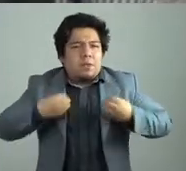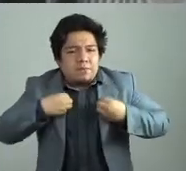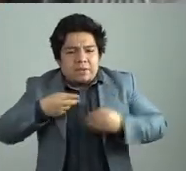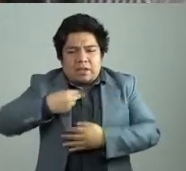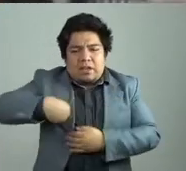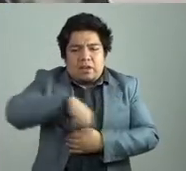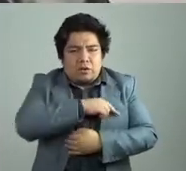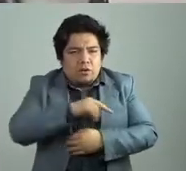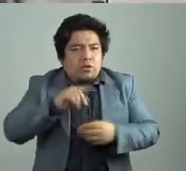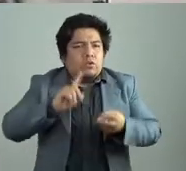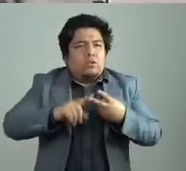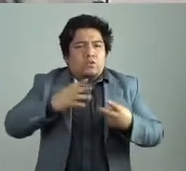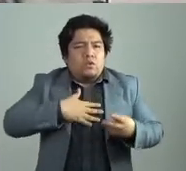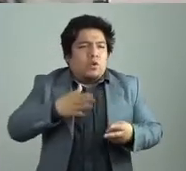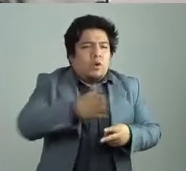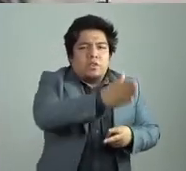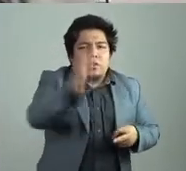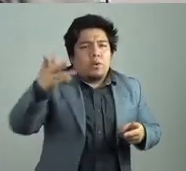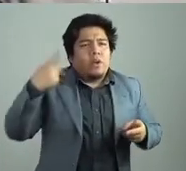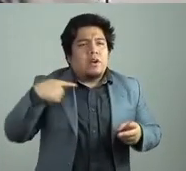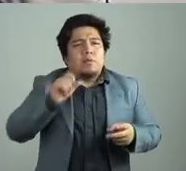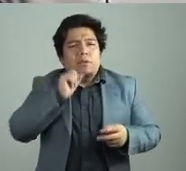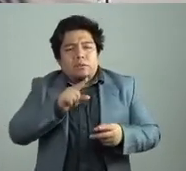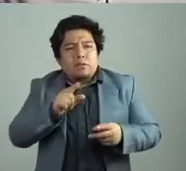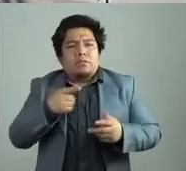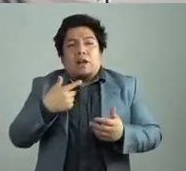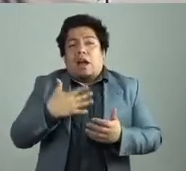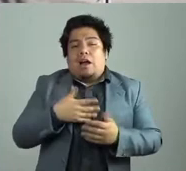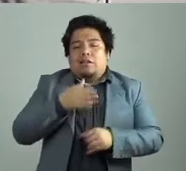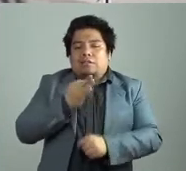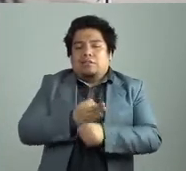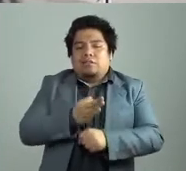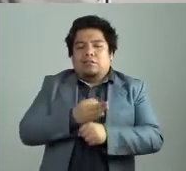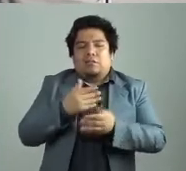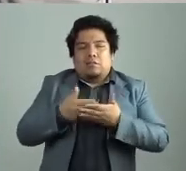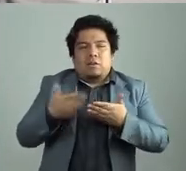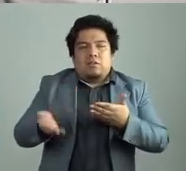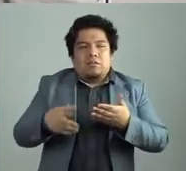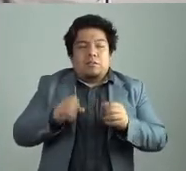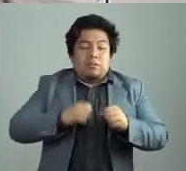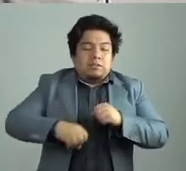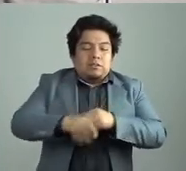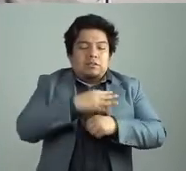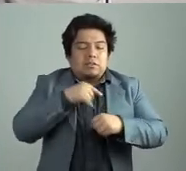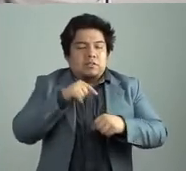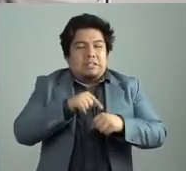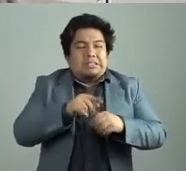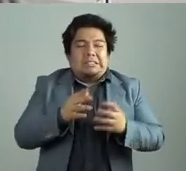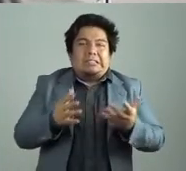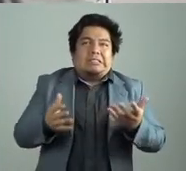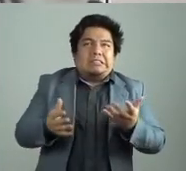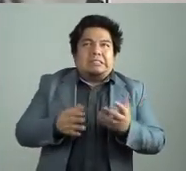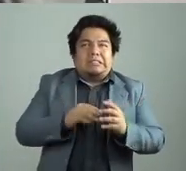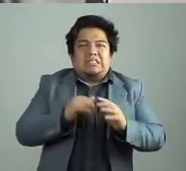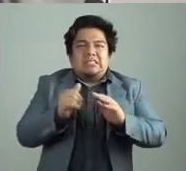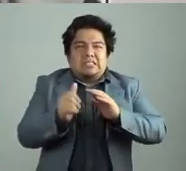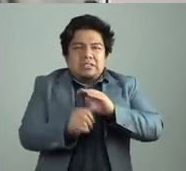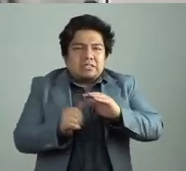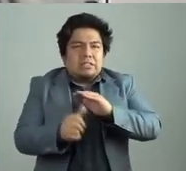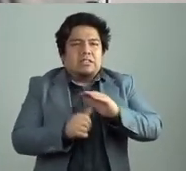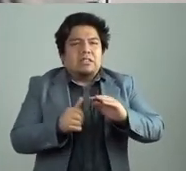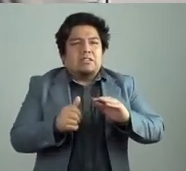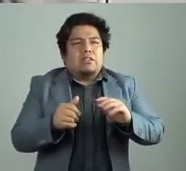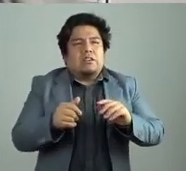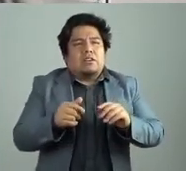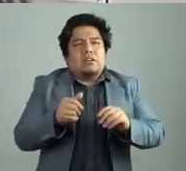Y lo que veo también ahora con este encierro, ¿no? No quiero utilizar la palabra que todos usan. Con